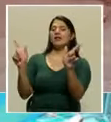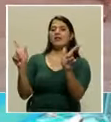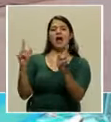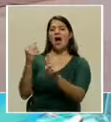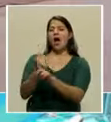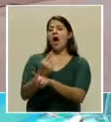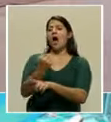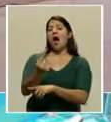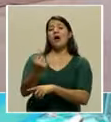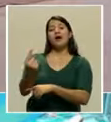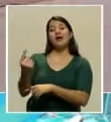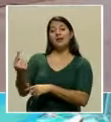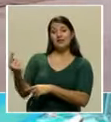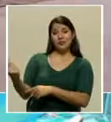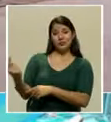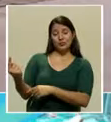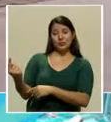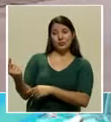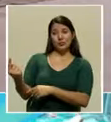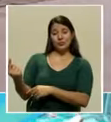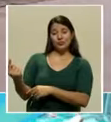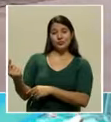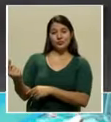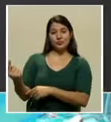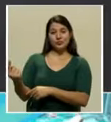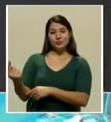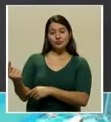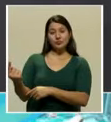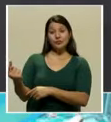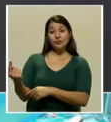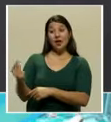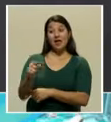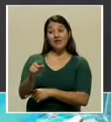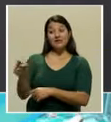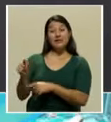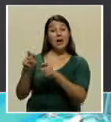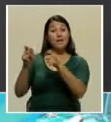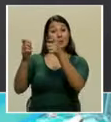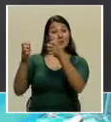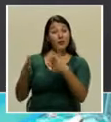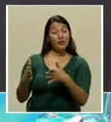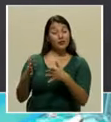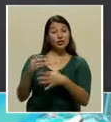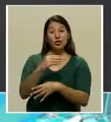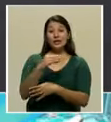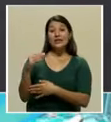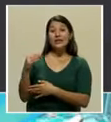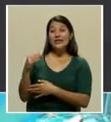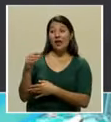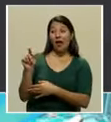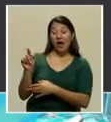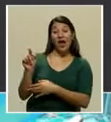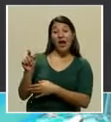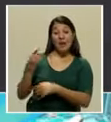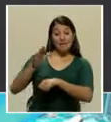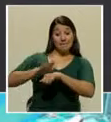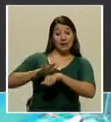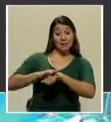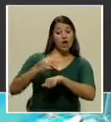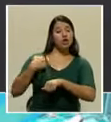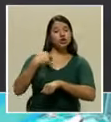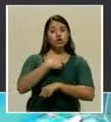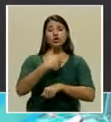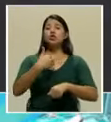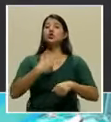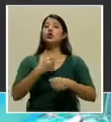uno de sus profesores y nos permitía una gran libertad